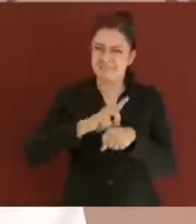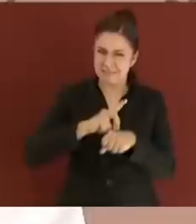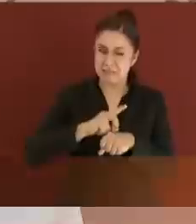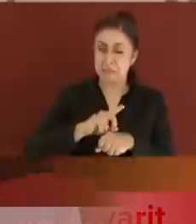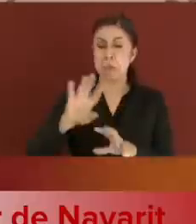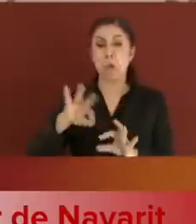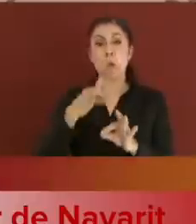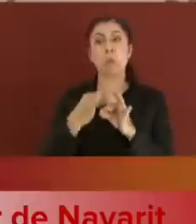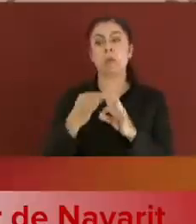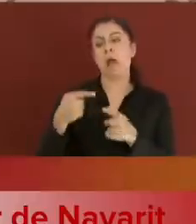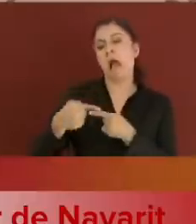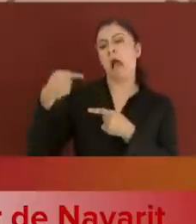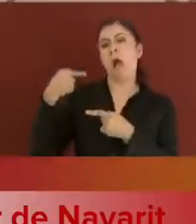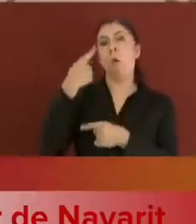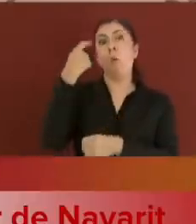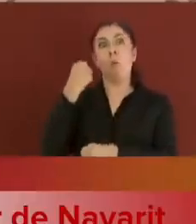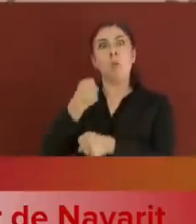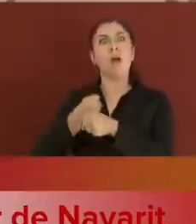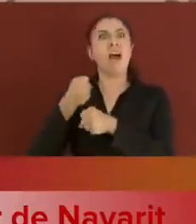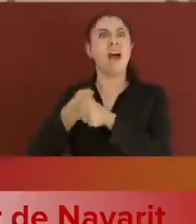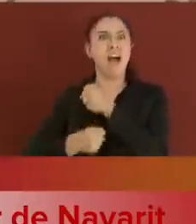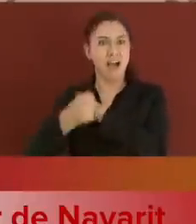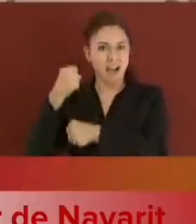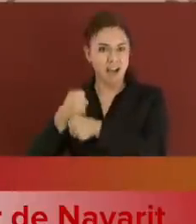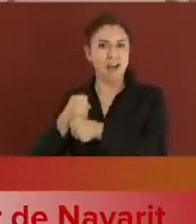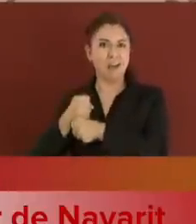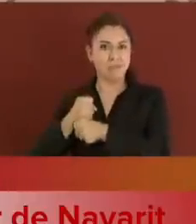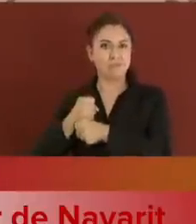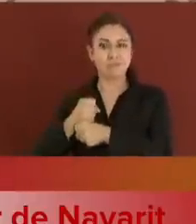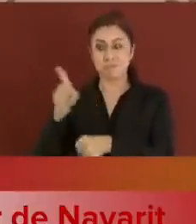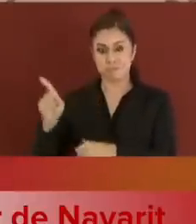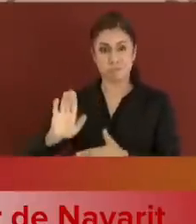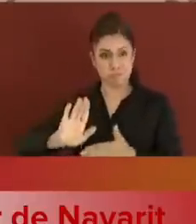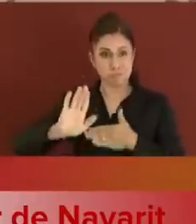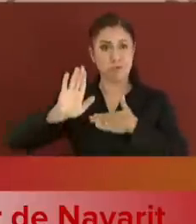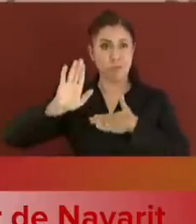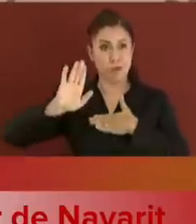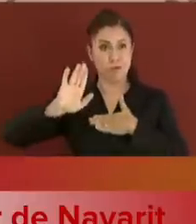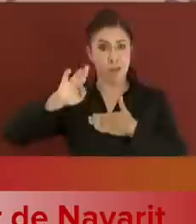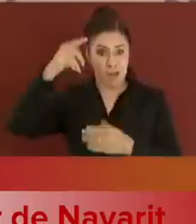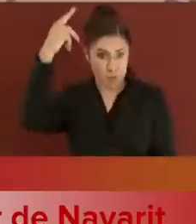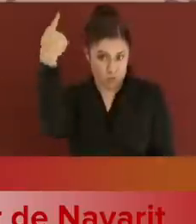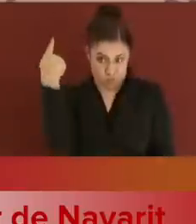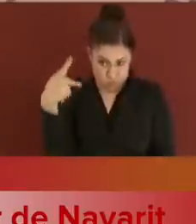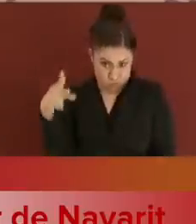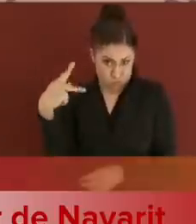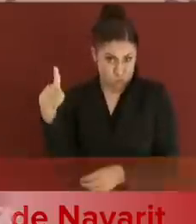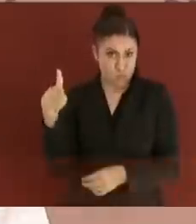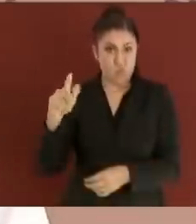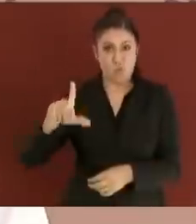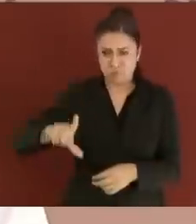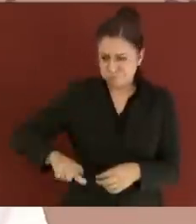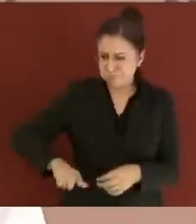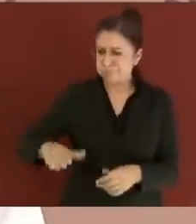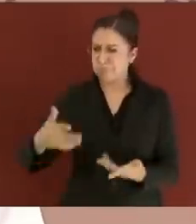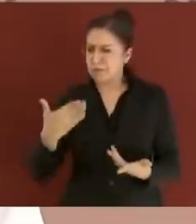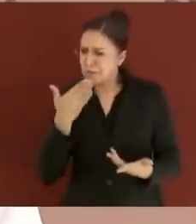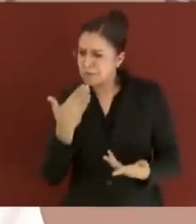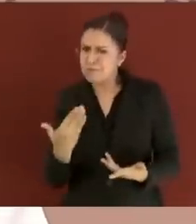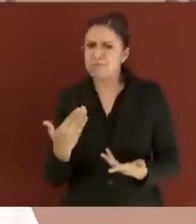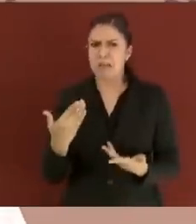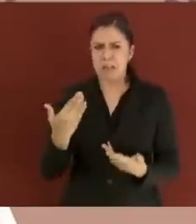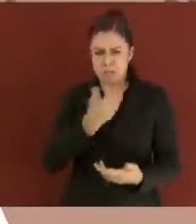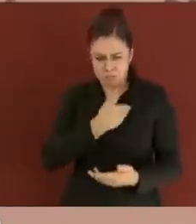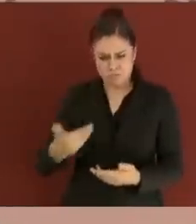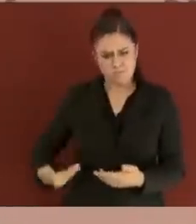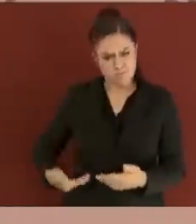gobierno trabajaría en esta carretera. Y desde entonces lo hacen y a un buen paso. Eso es